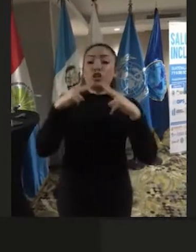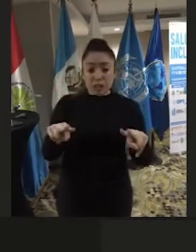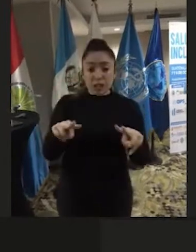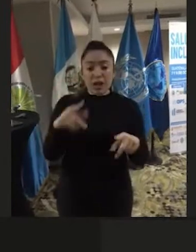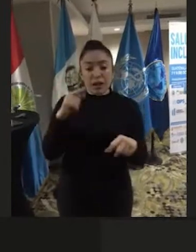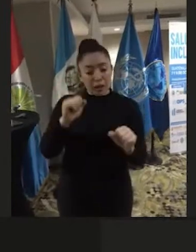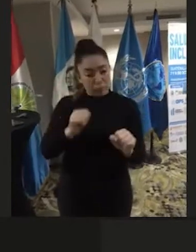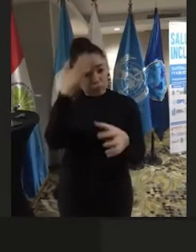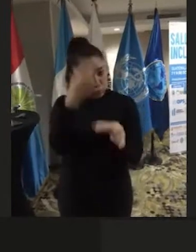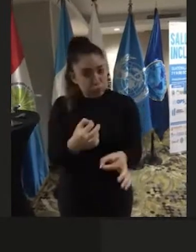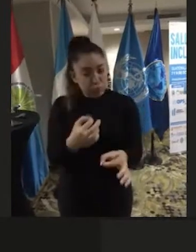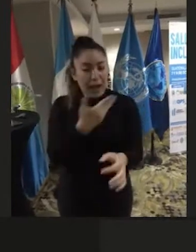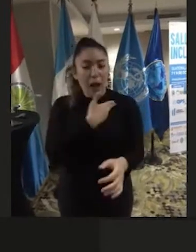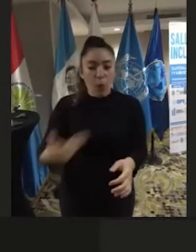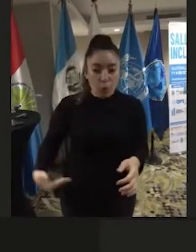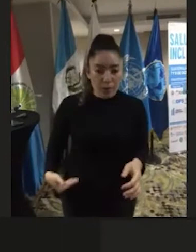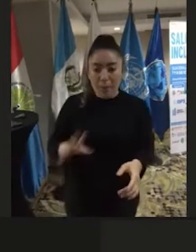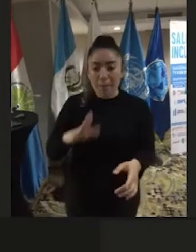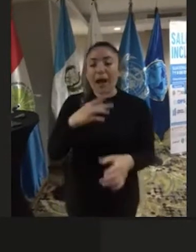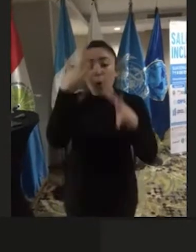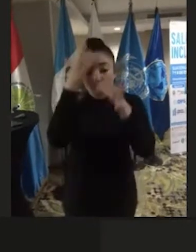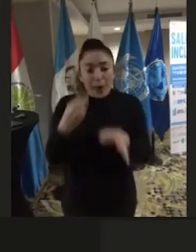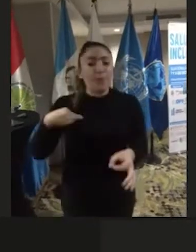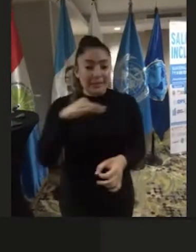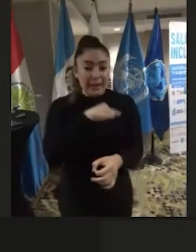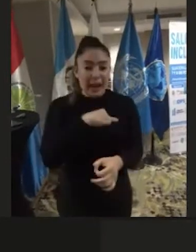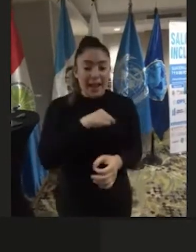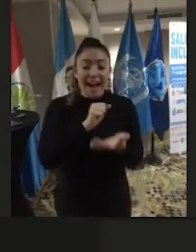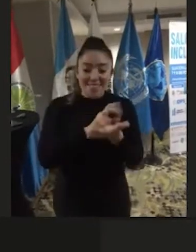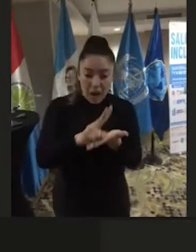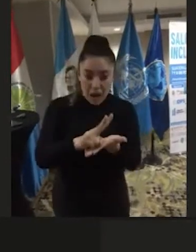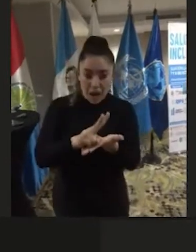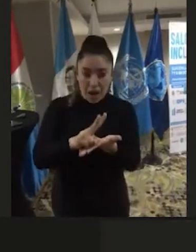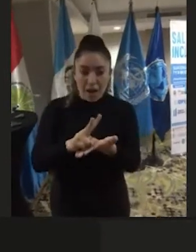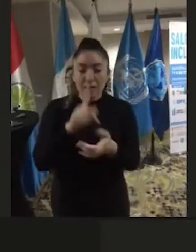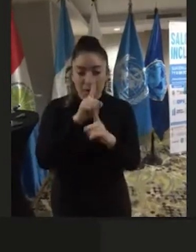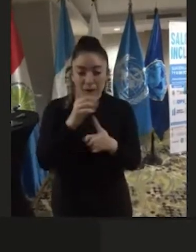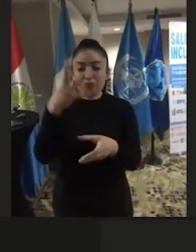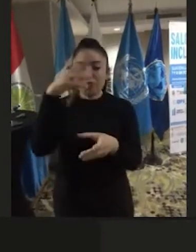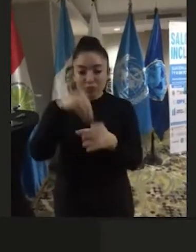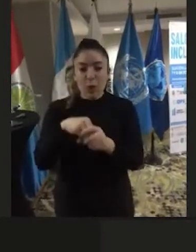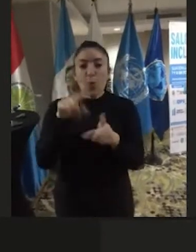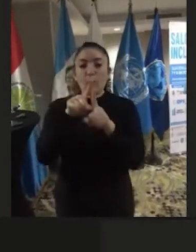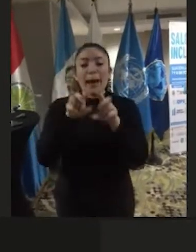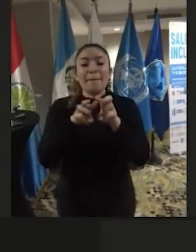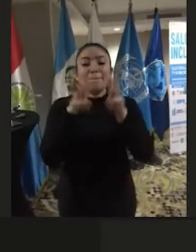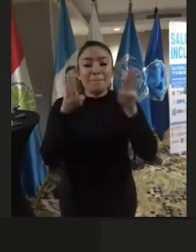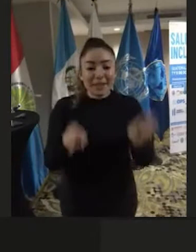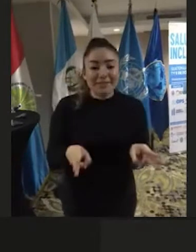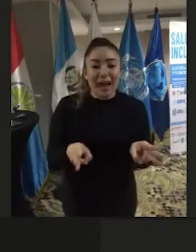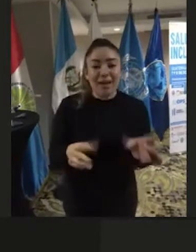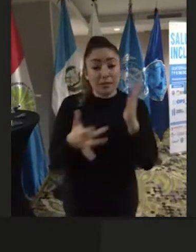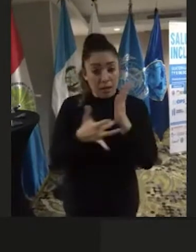acuerdo gubernativo, que el acuerdo ministerial que avala la integración de una mesa técnica